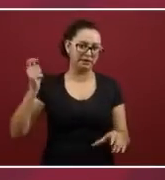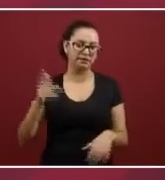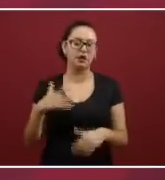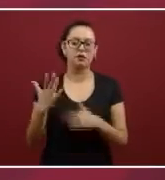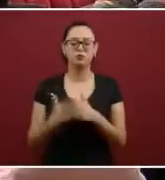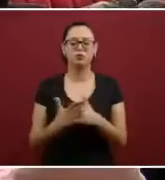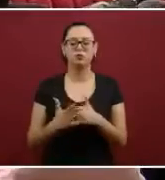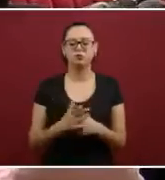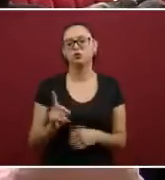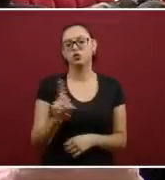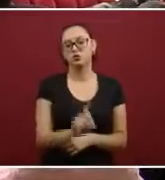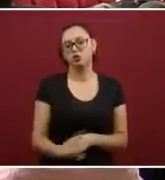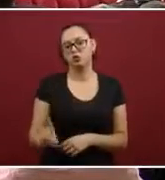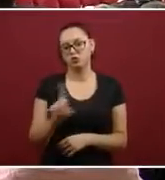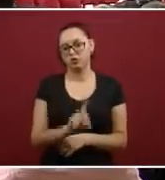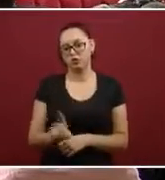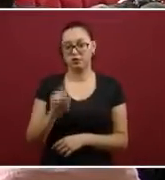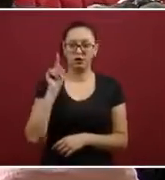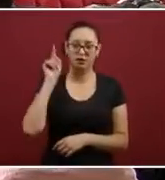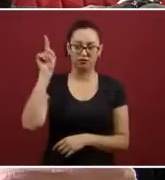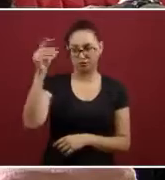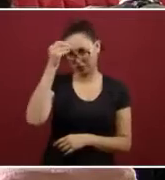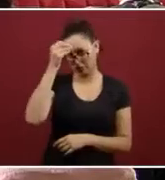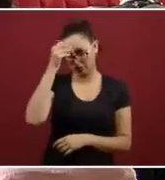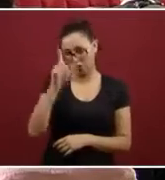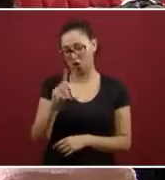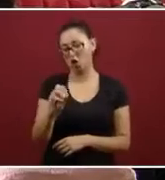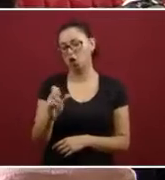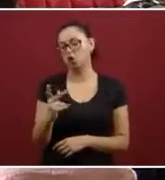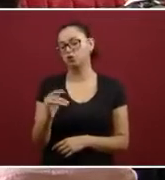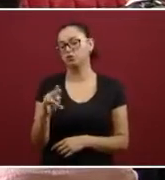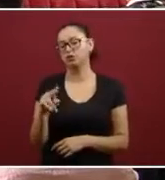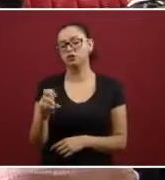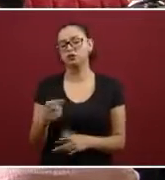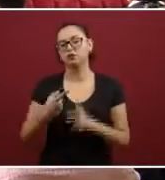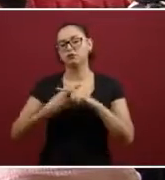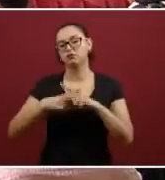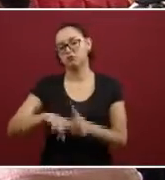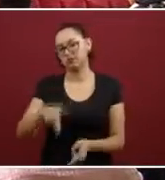este domingo en Los Pinos, la cual se llevará a cabo a partir de las 12 del día.